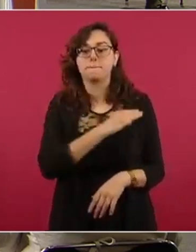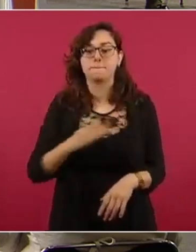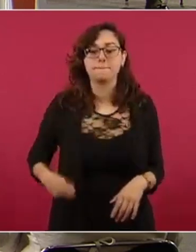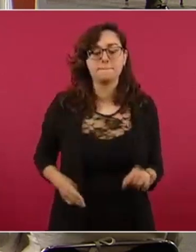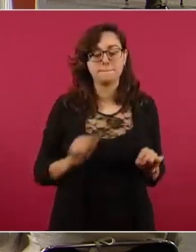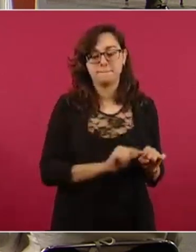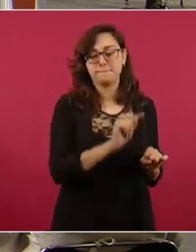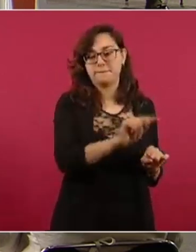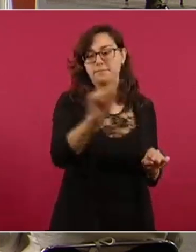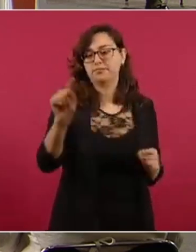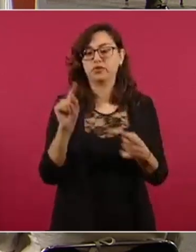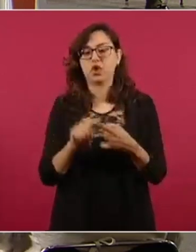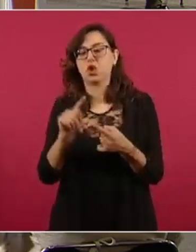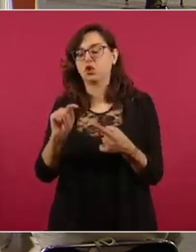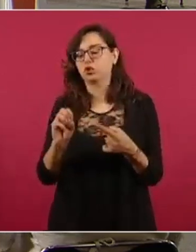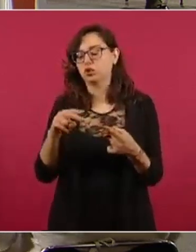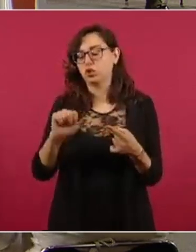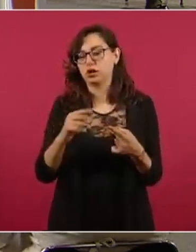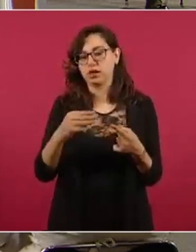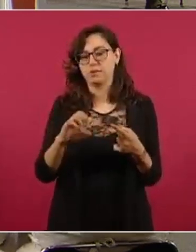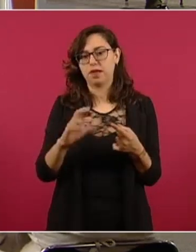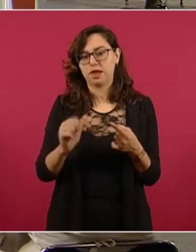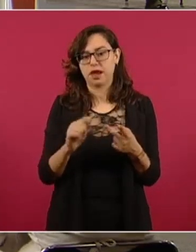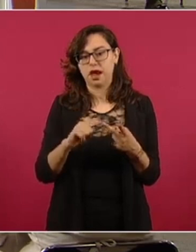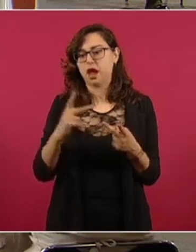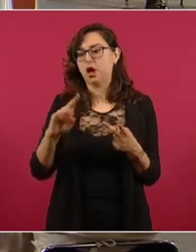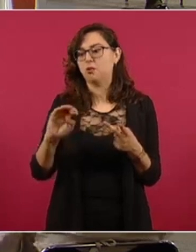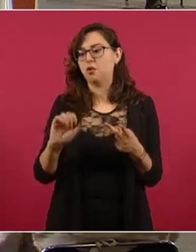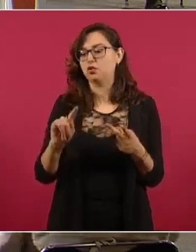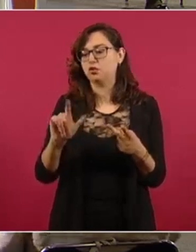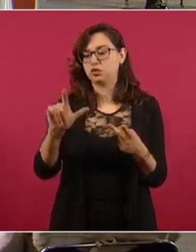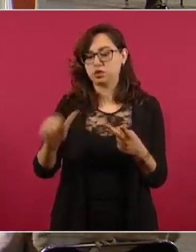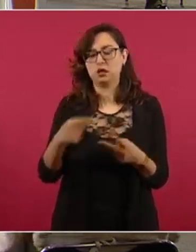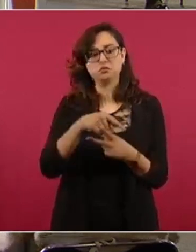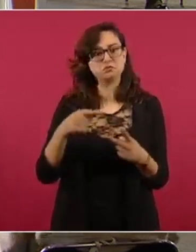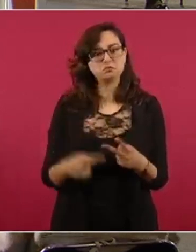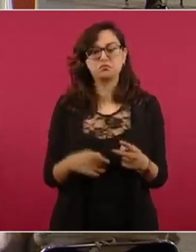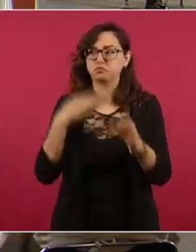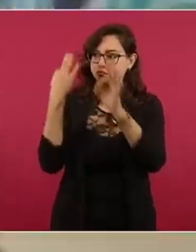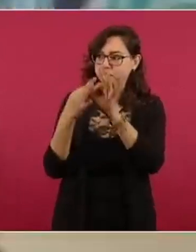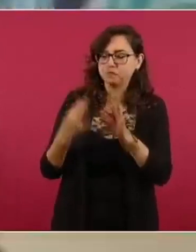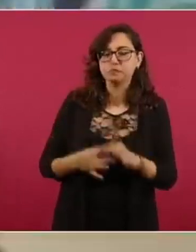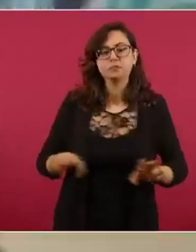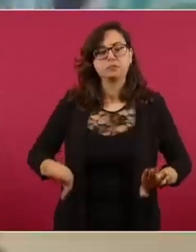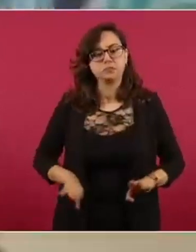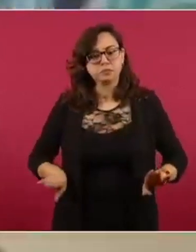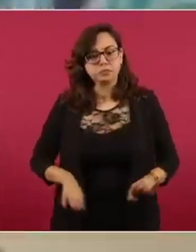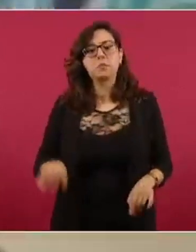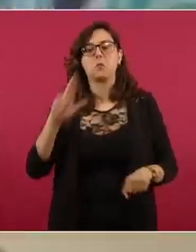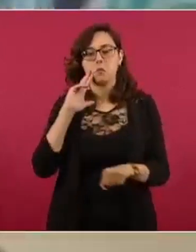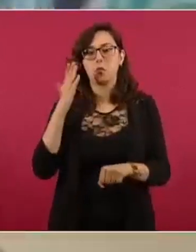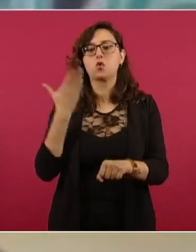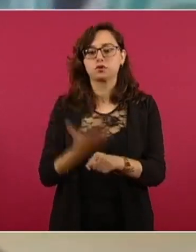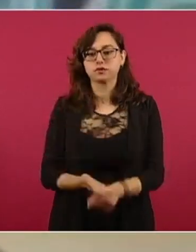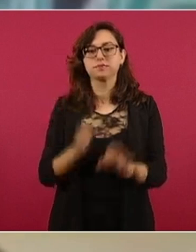donde impactó el huracán, han actuado de manera muy responsable y en consecuencia. Un reconocimiento